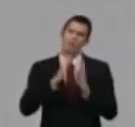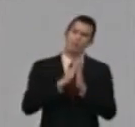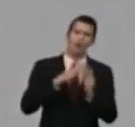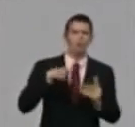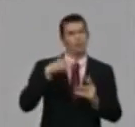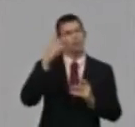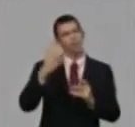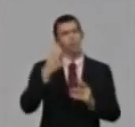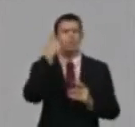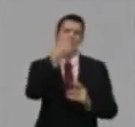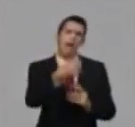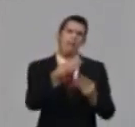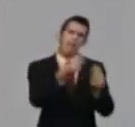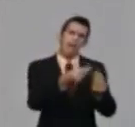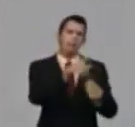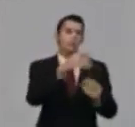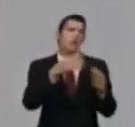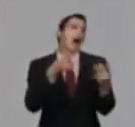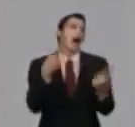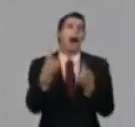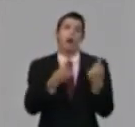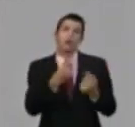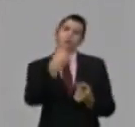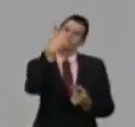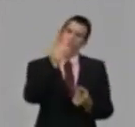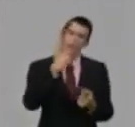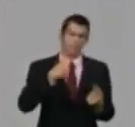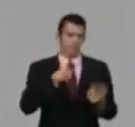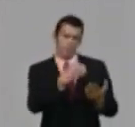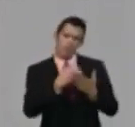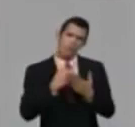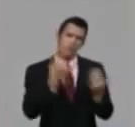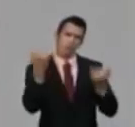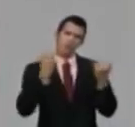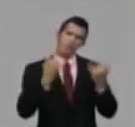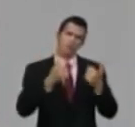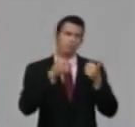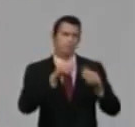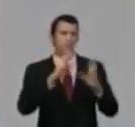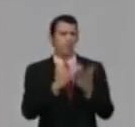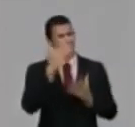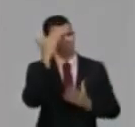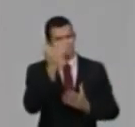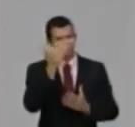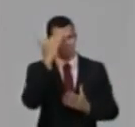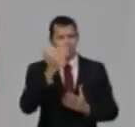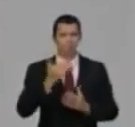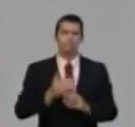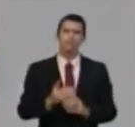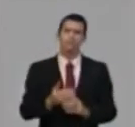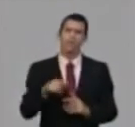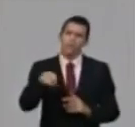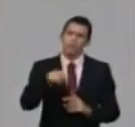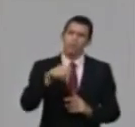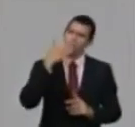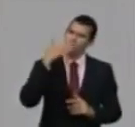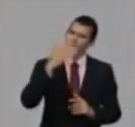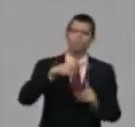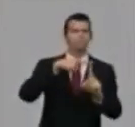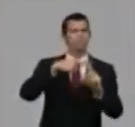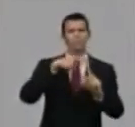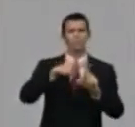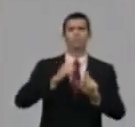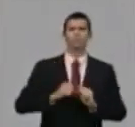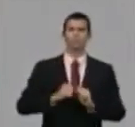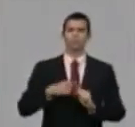muy respetuosa, nos dicen dónde elaboran, y nosotros es más fácil cuando tenemos toda la información, porque podemos canalizar directamente